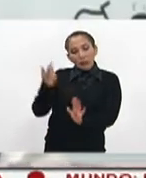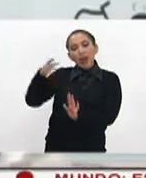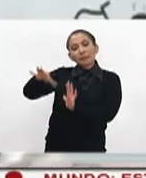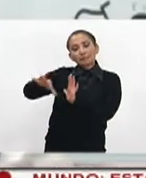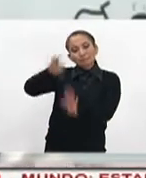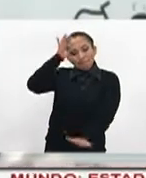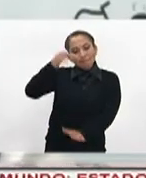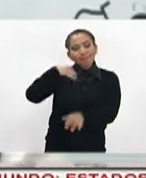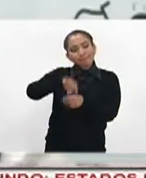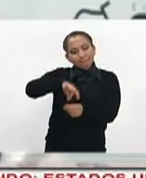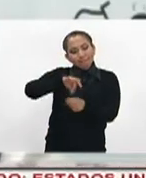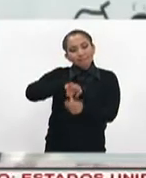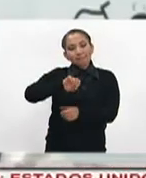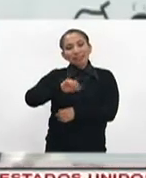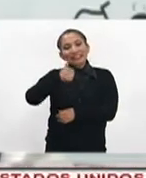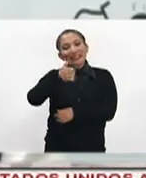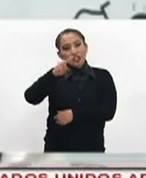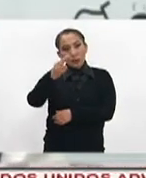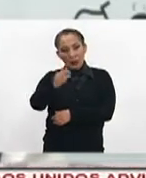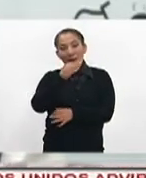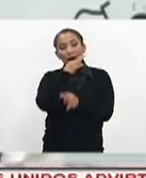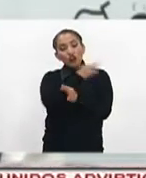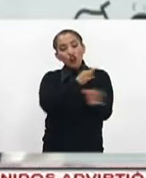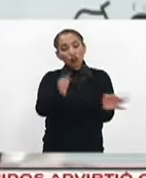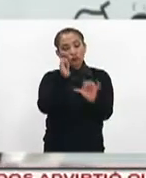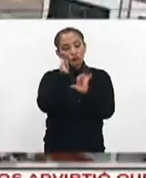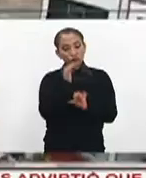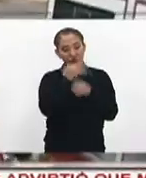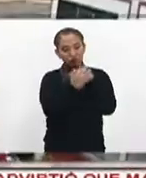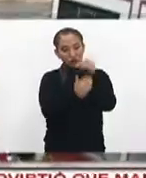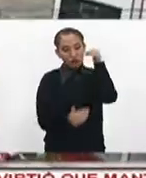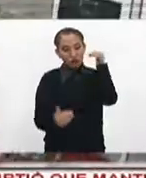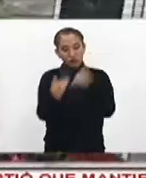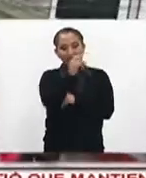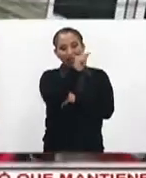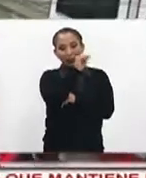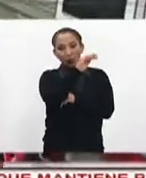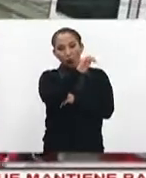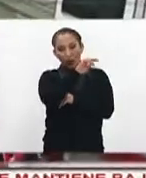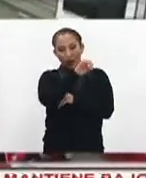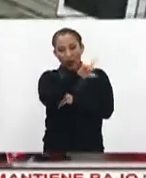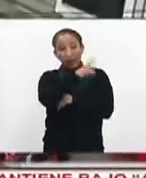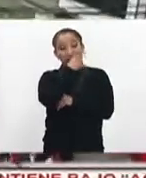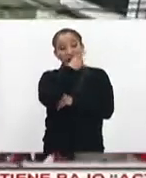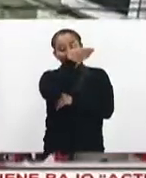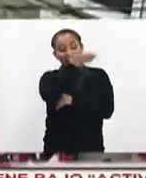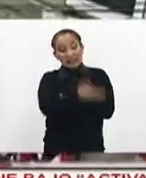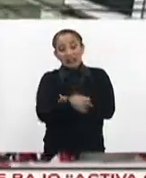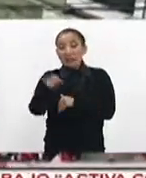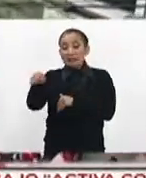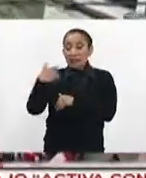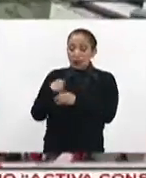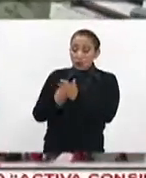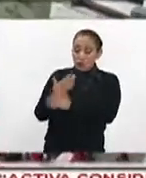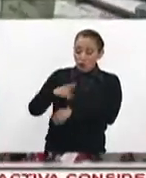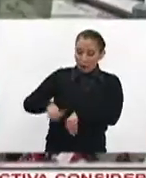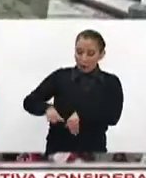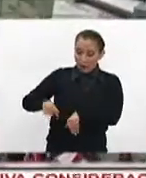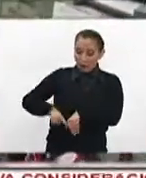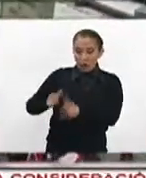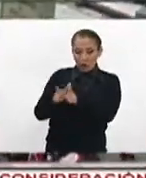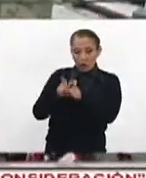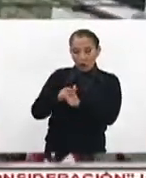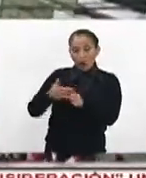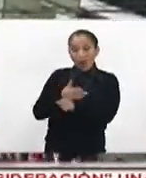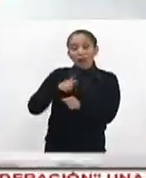en los comicios del 26 de noviembre. El anuncio lo hizo el magistrado presidente del Tribunal, David Matamoros, quien dijo que la actual gobernante del Partido